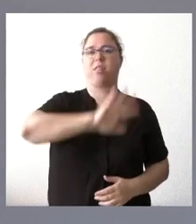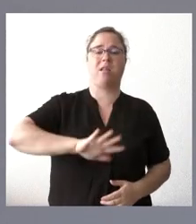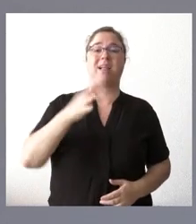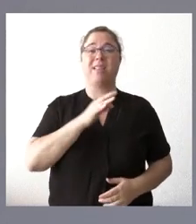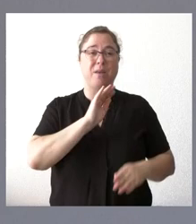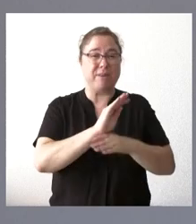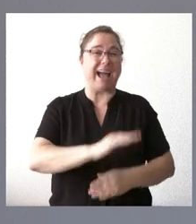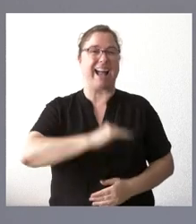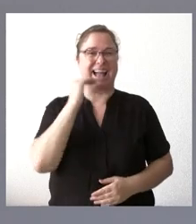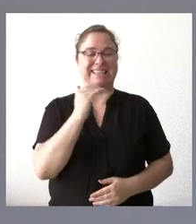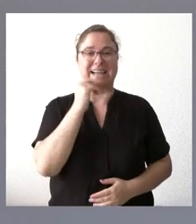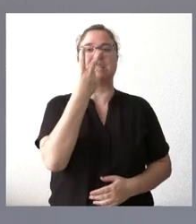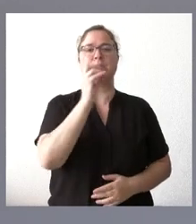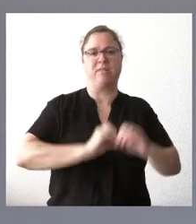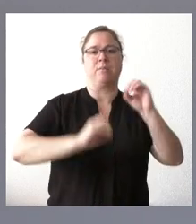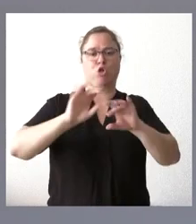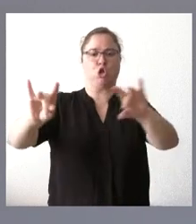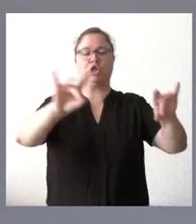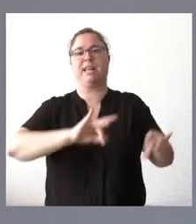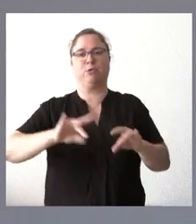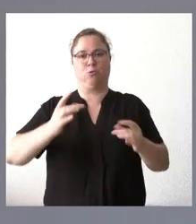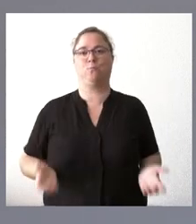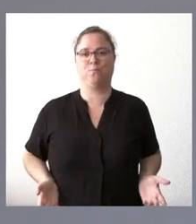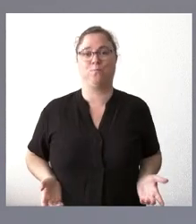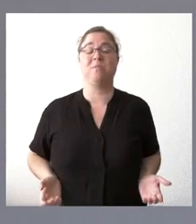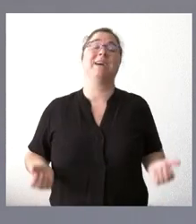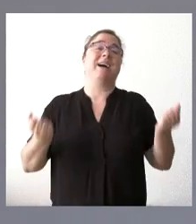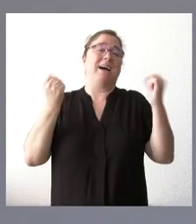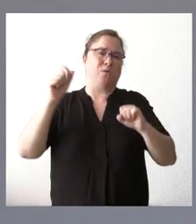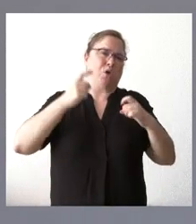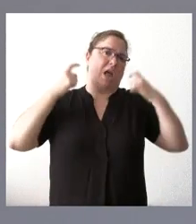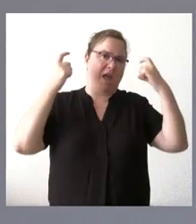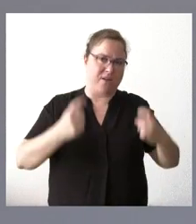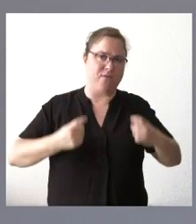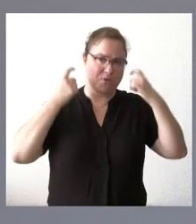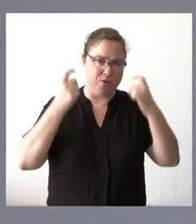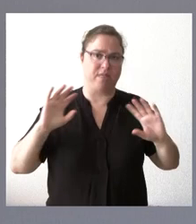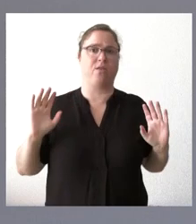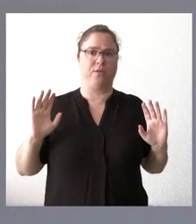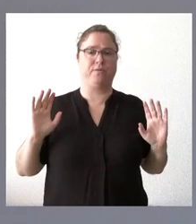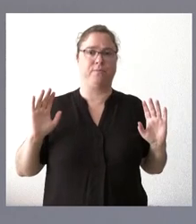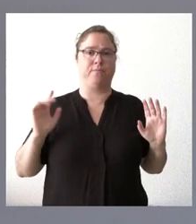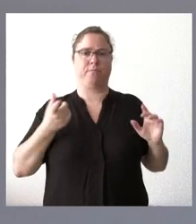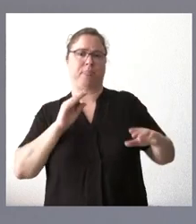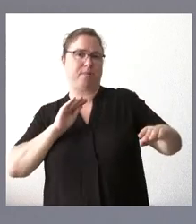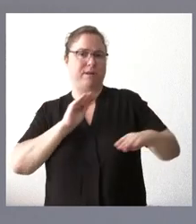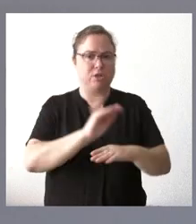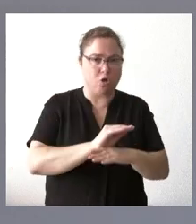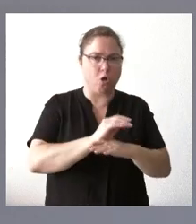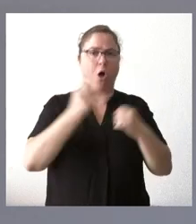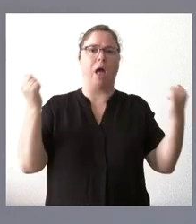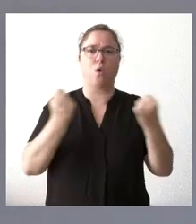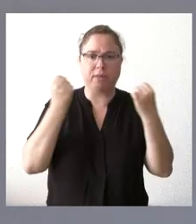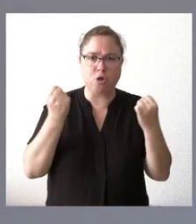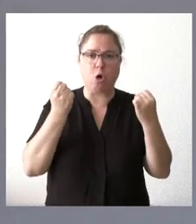casi el 20% del territorio. Y a pesar de eso hacemos un esfuerzo gigantesco de inversión, de actuaciones,